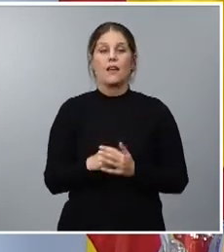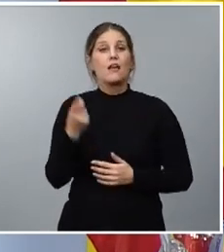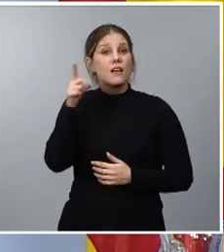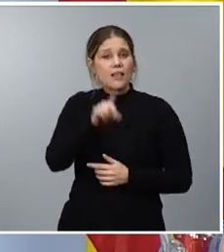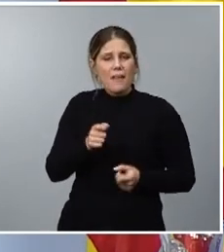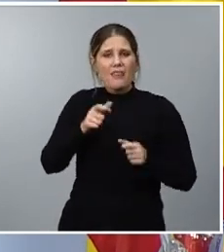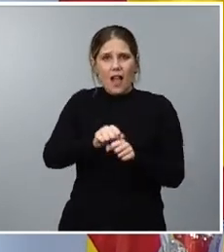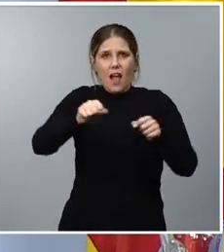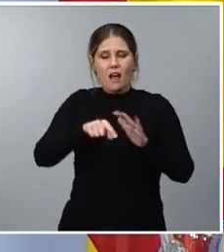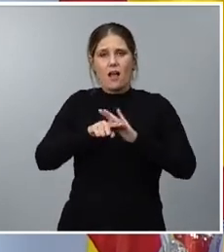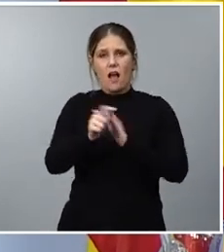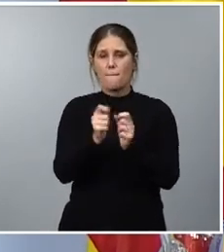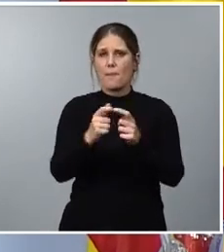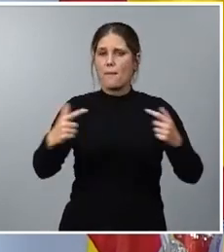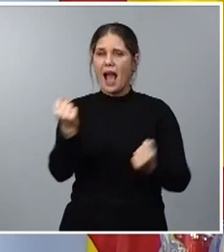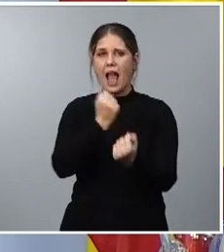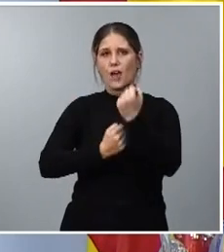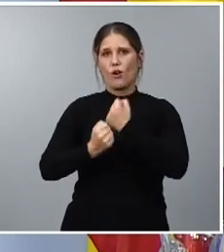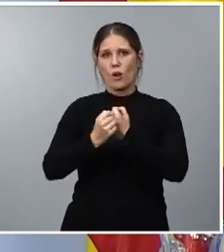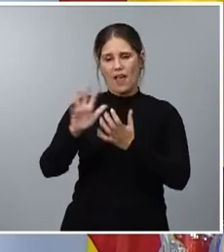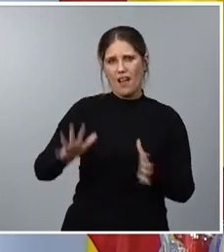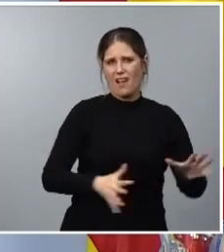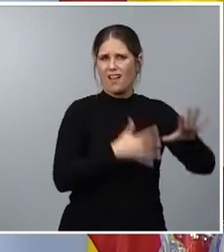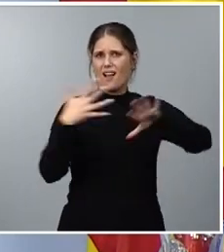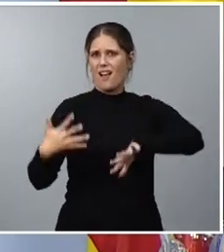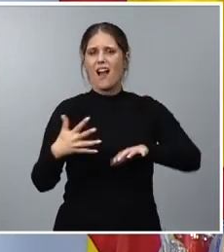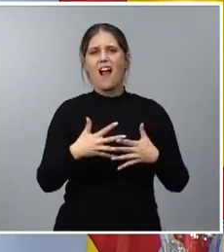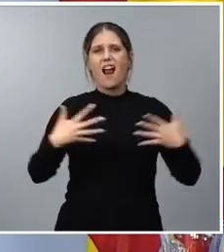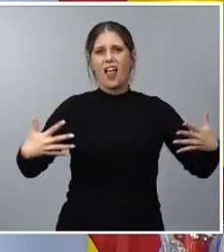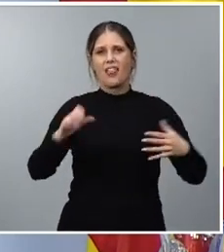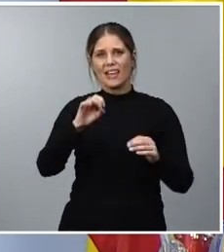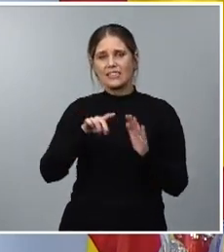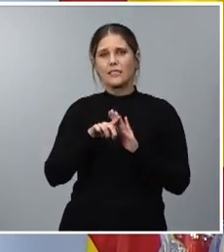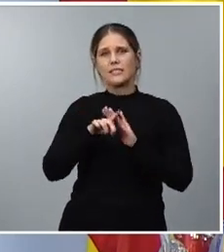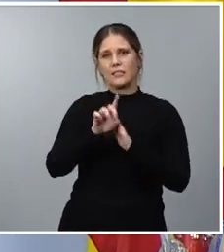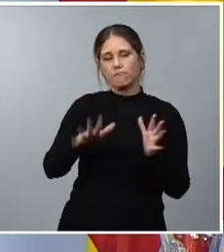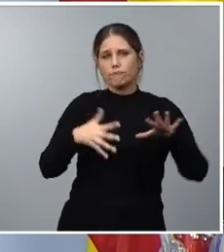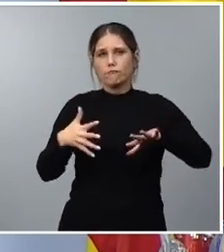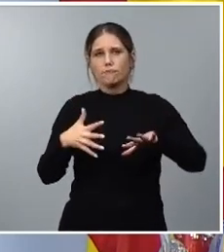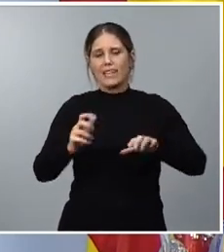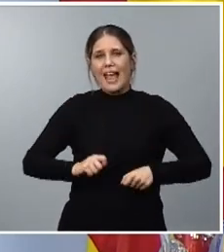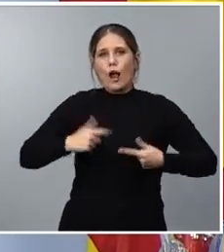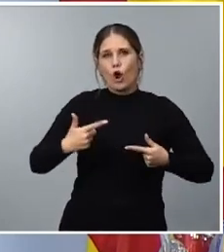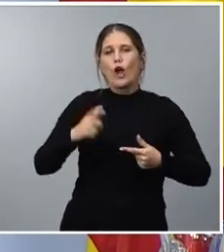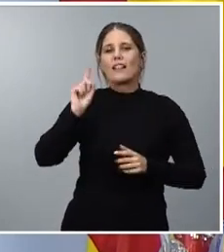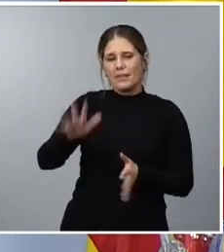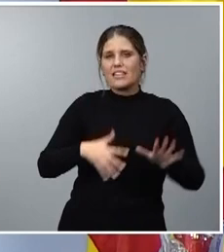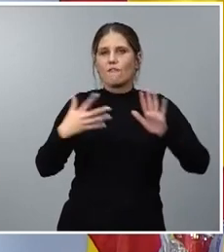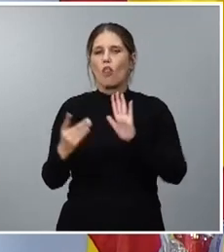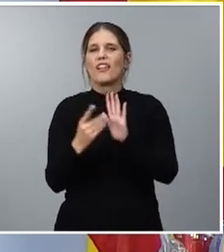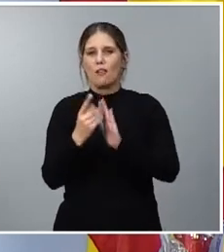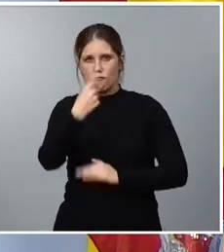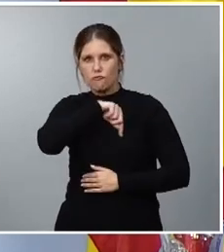este crecimiento económico con las grandes transformaciones en materia de transición ecológica de transformación digital que queremos